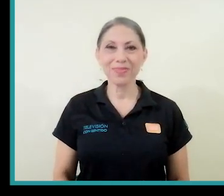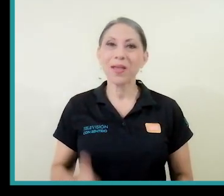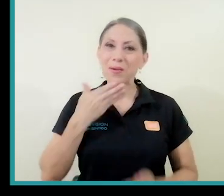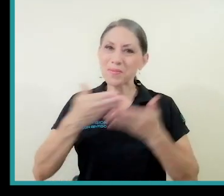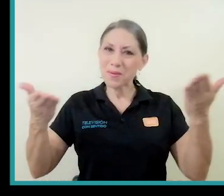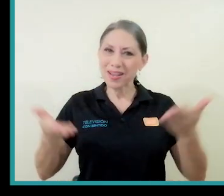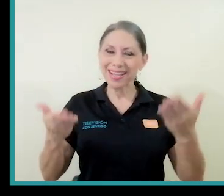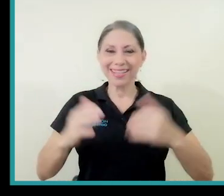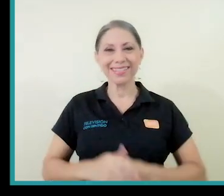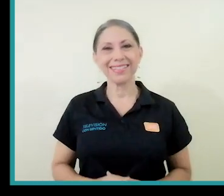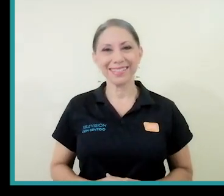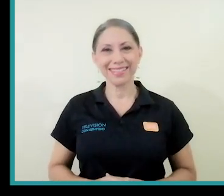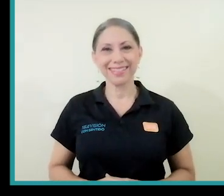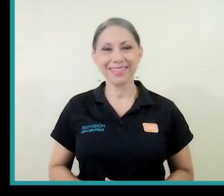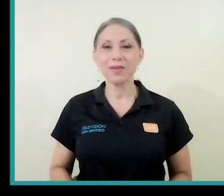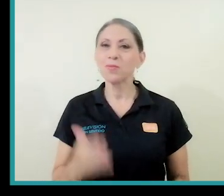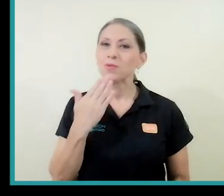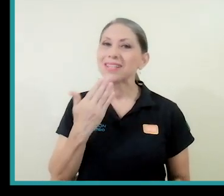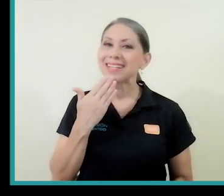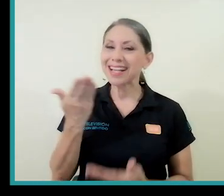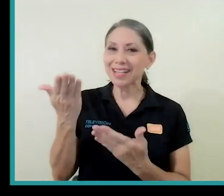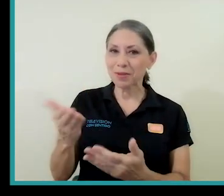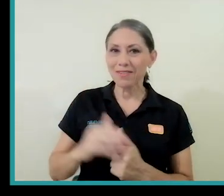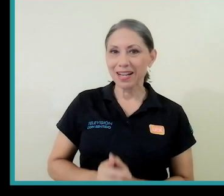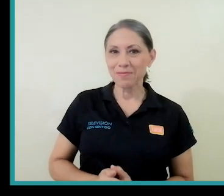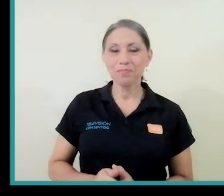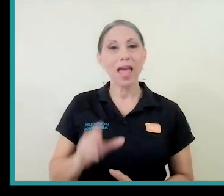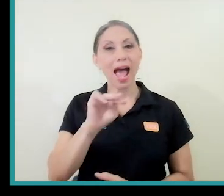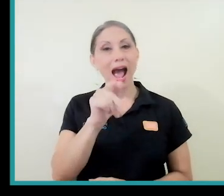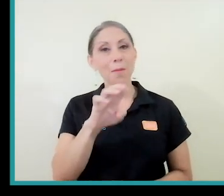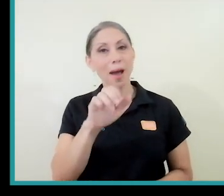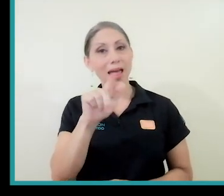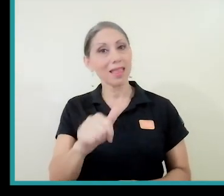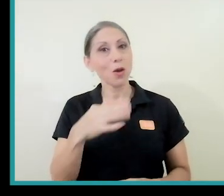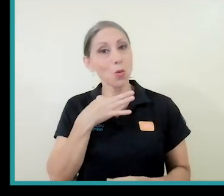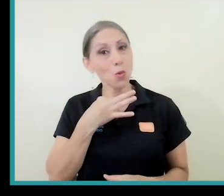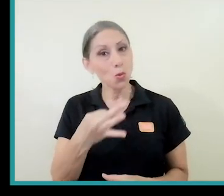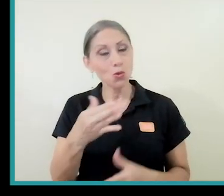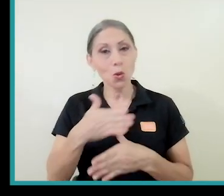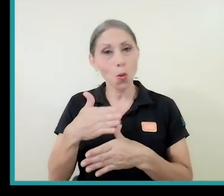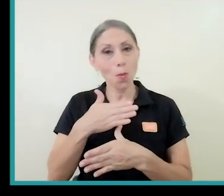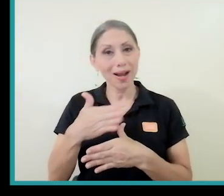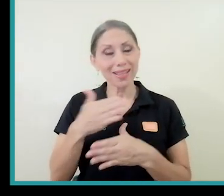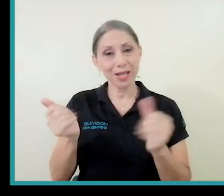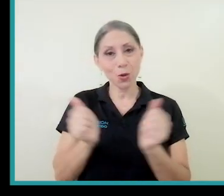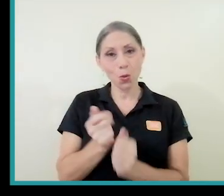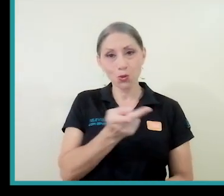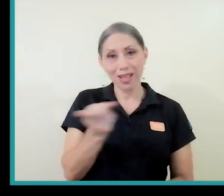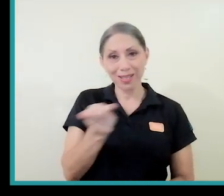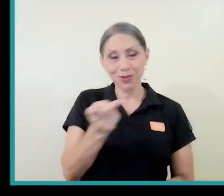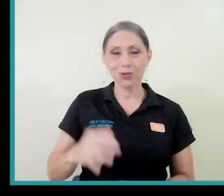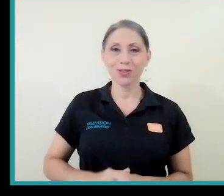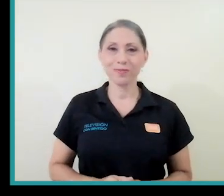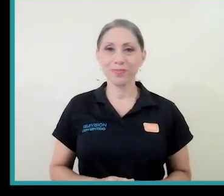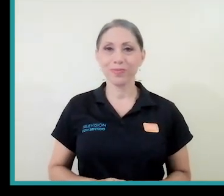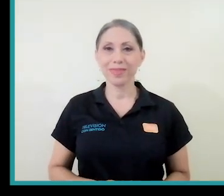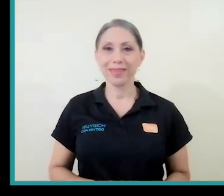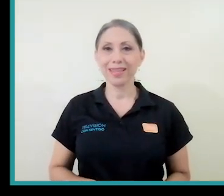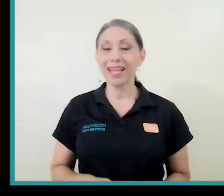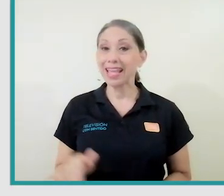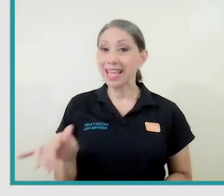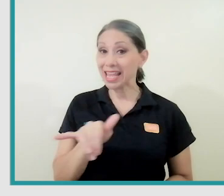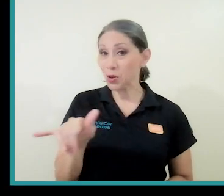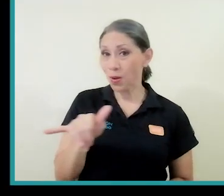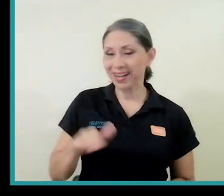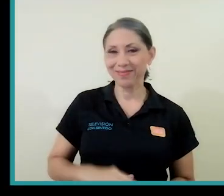en esto, ¿verdad? Bienvenidas. Muchas gracias, Maricely. Amanda, un gusto compartir este espacio con ustedes dos.